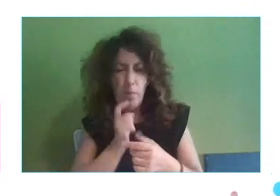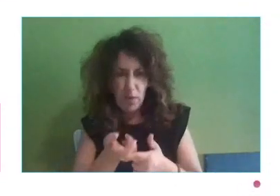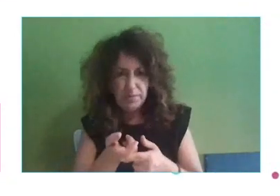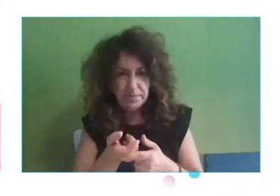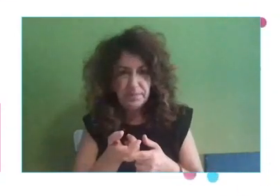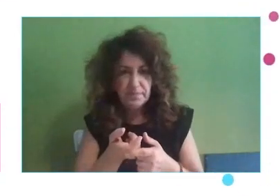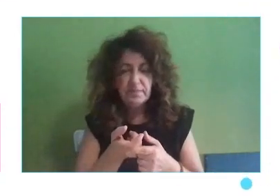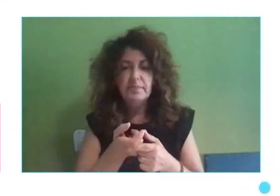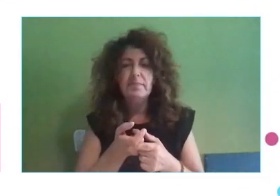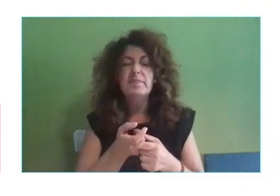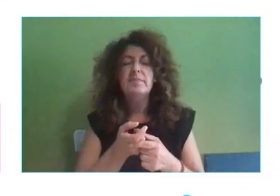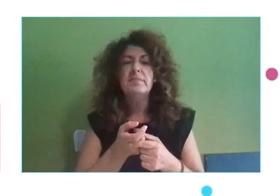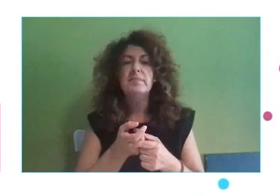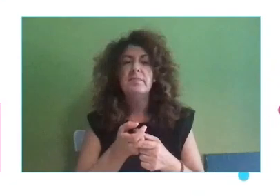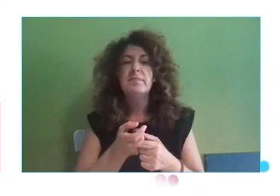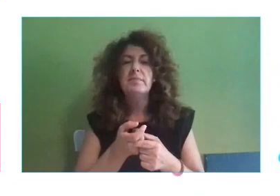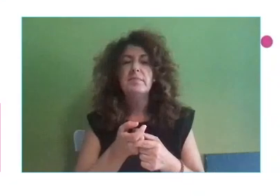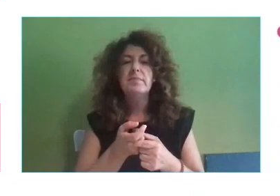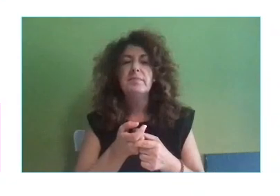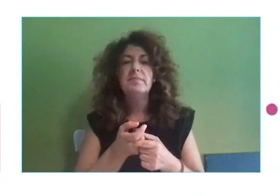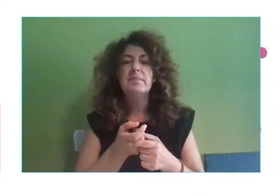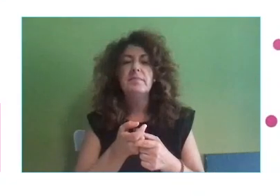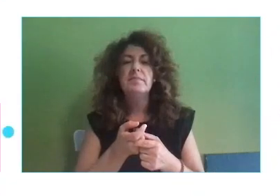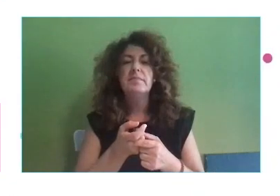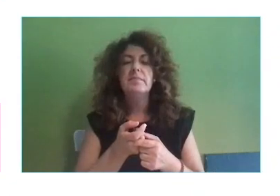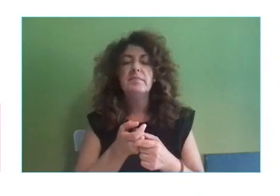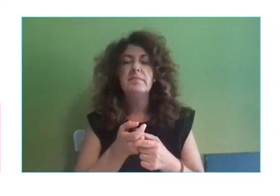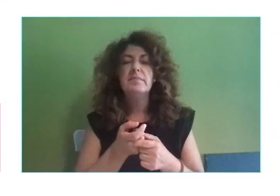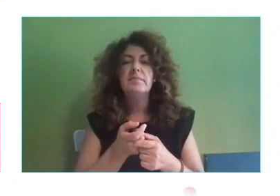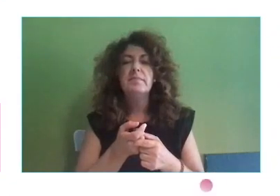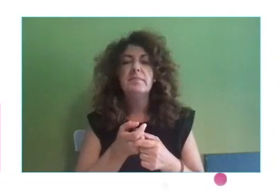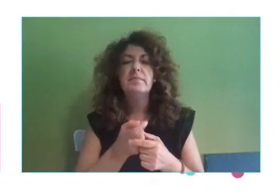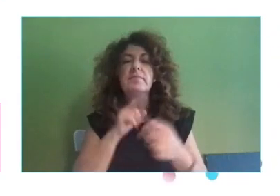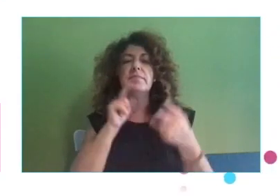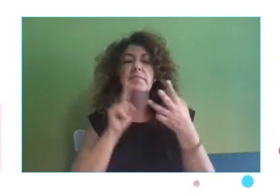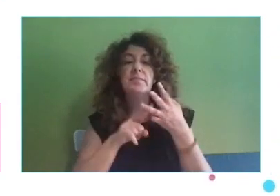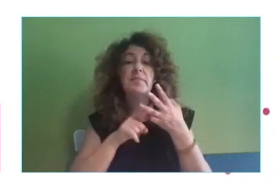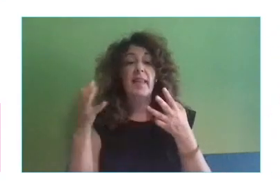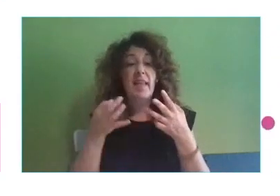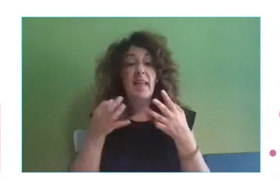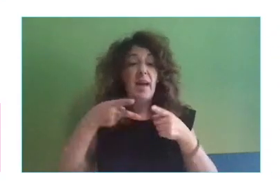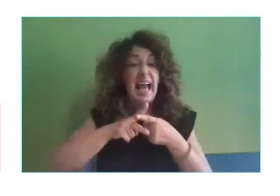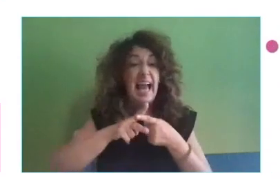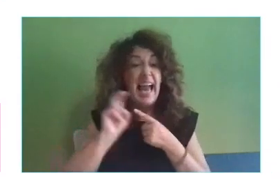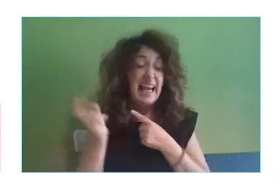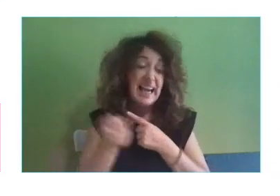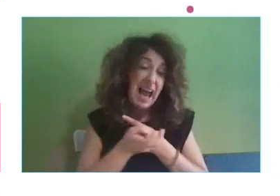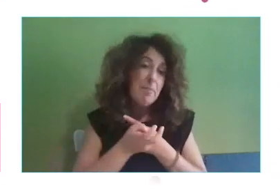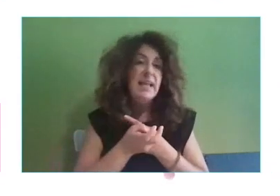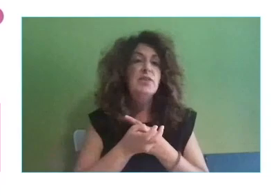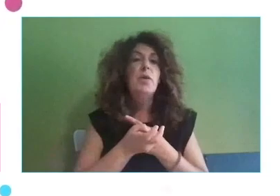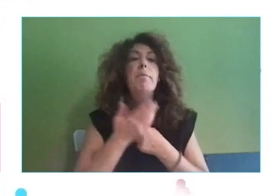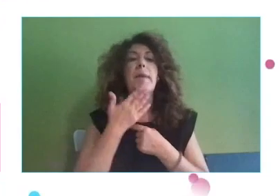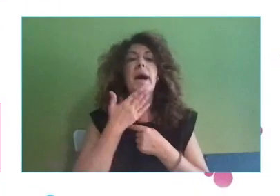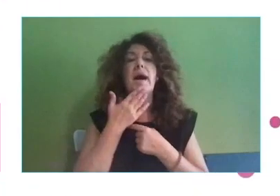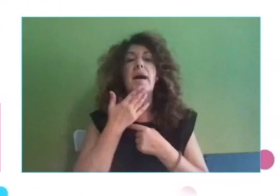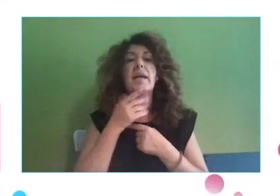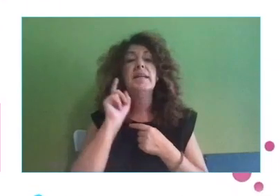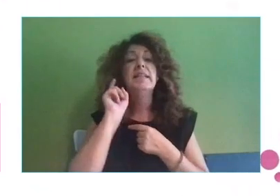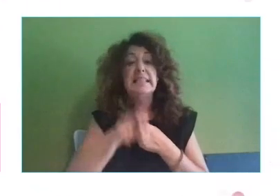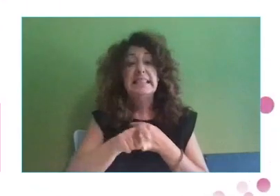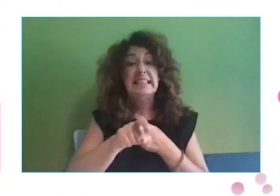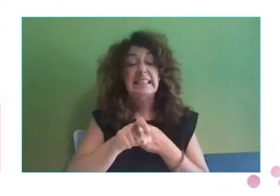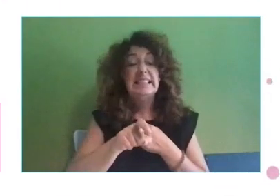generando? Luego, ¿tengo que tener herramientas para poder convertir, para convertir esos leads en clientes, o para